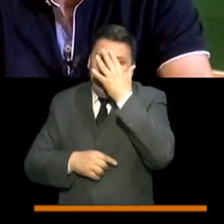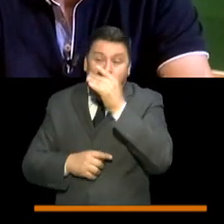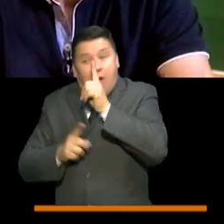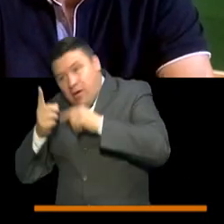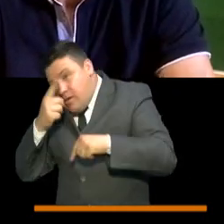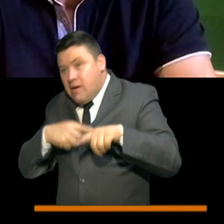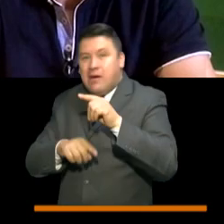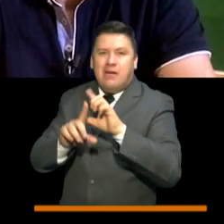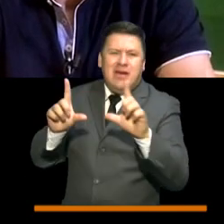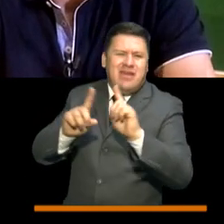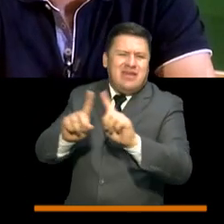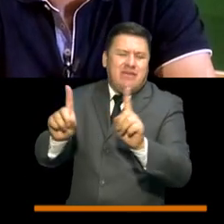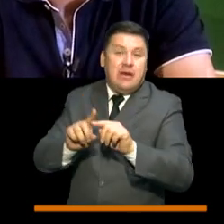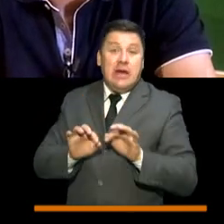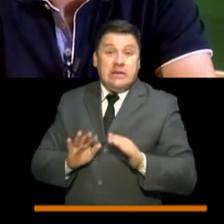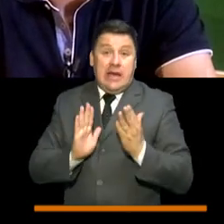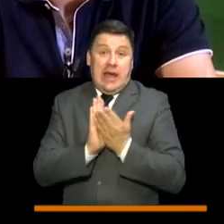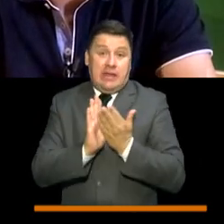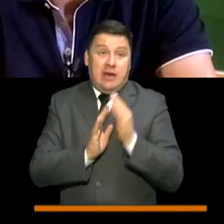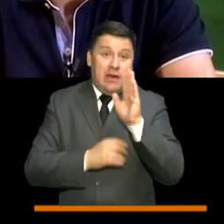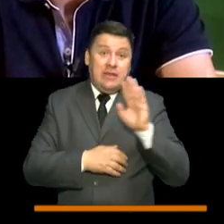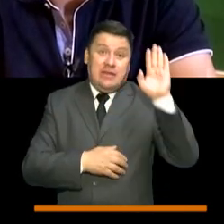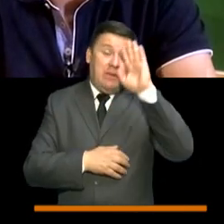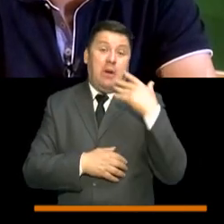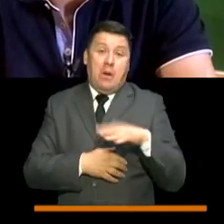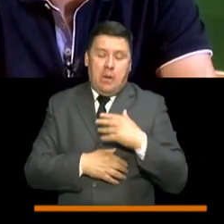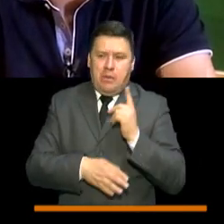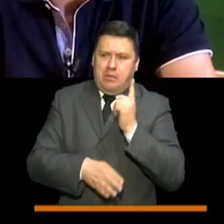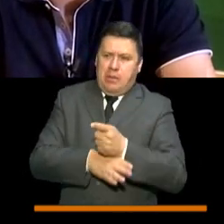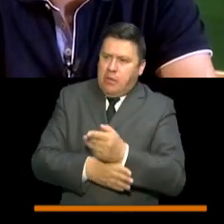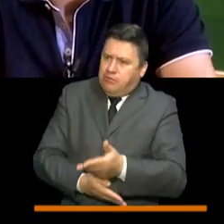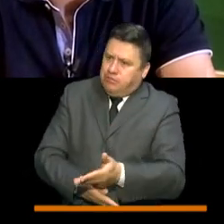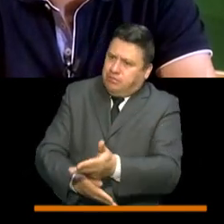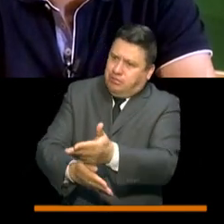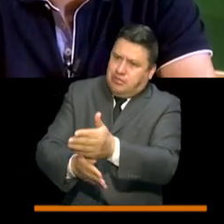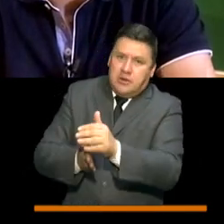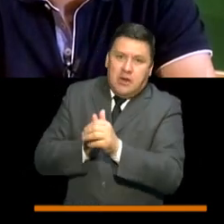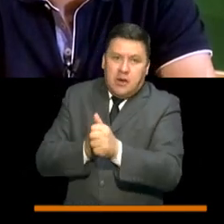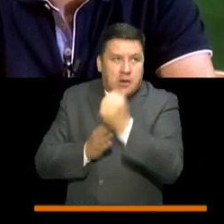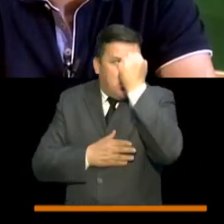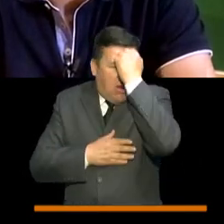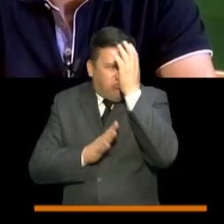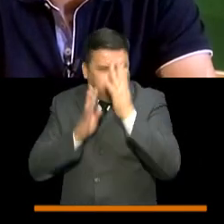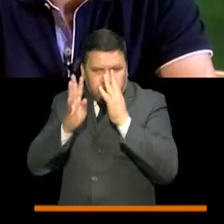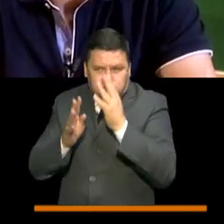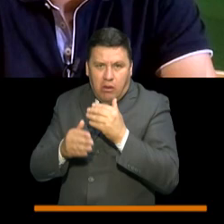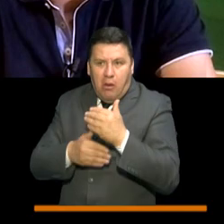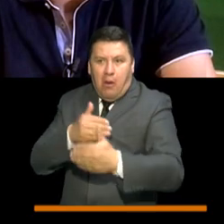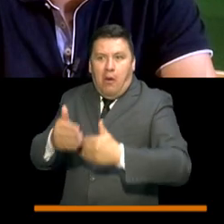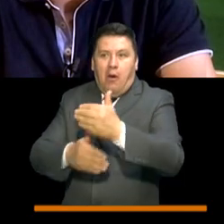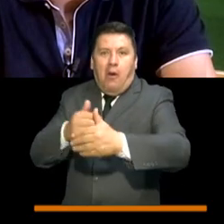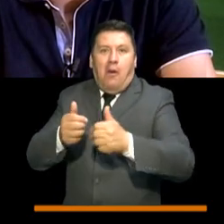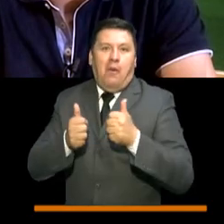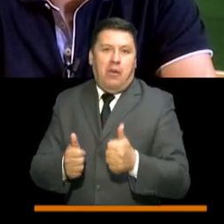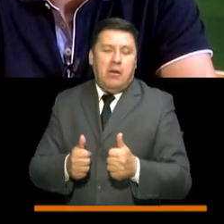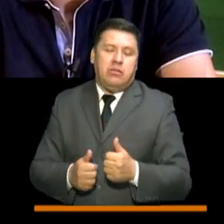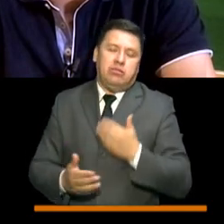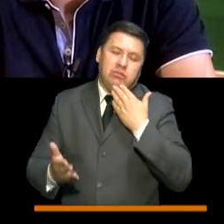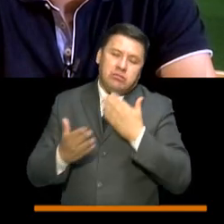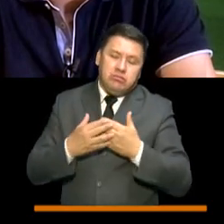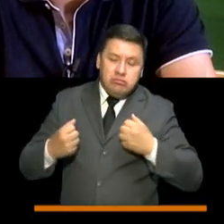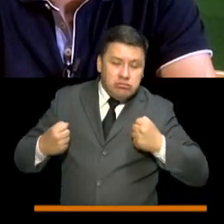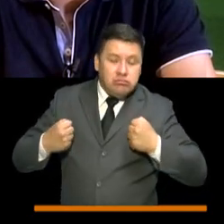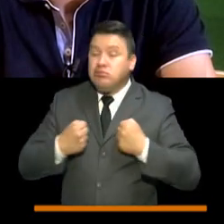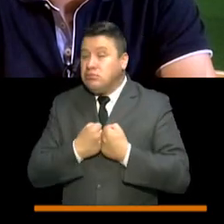desde la Secretaría de Educación Departamental les hemos dado toda la orientación. Y, bueno, el gran aliado en la